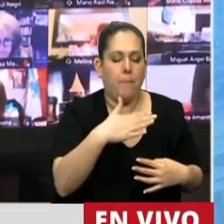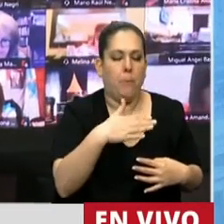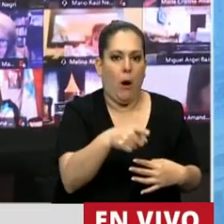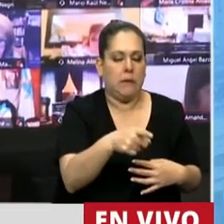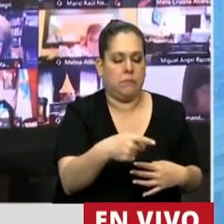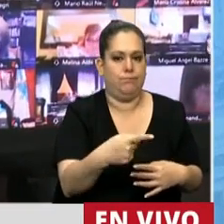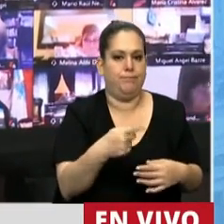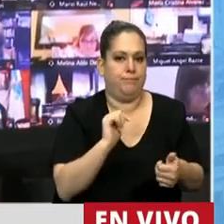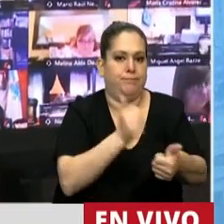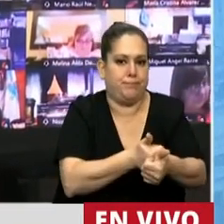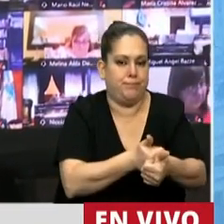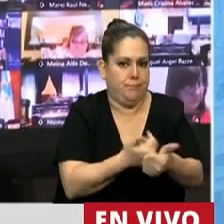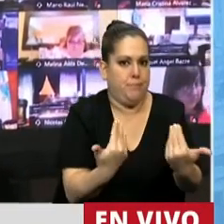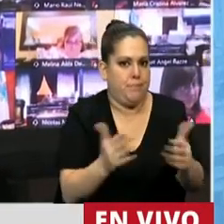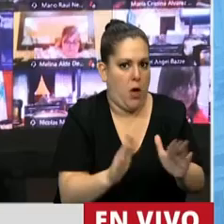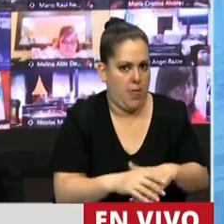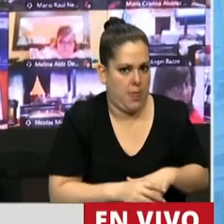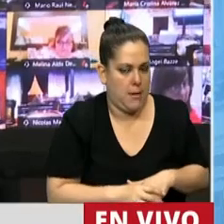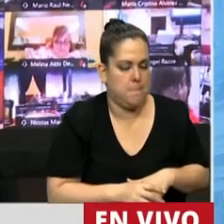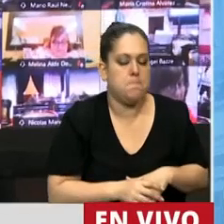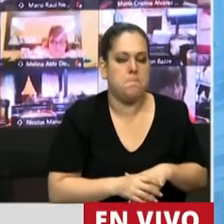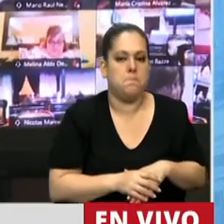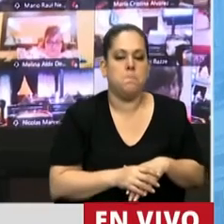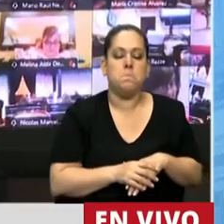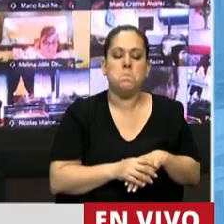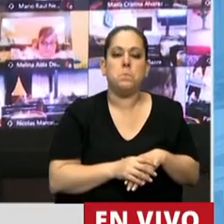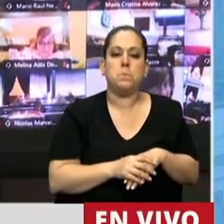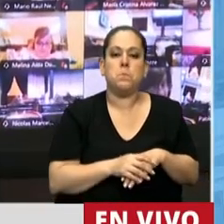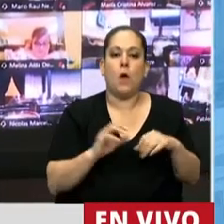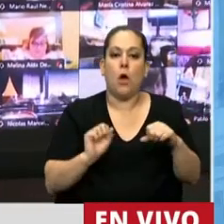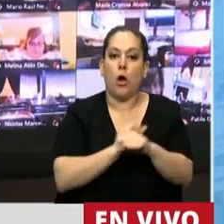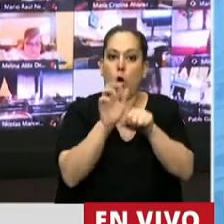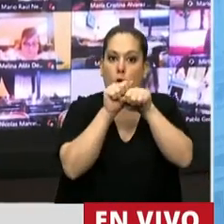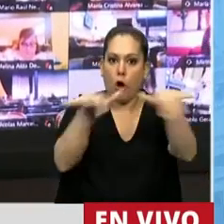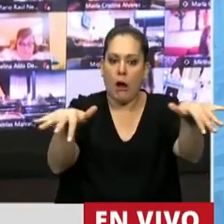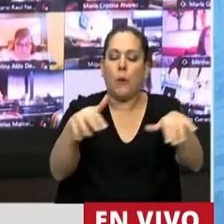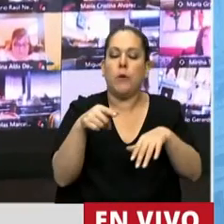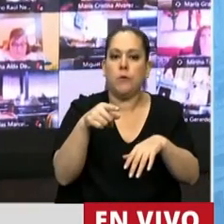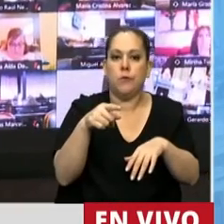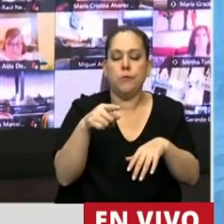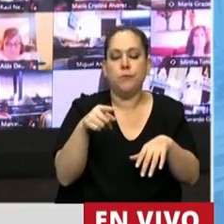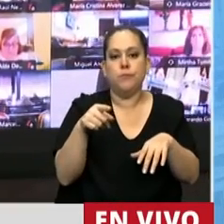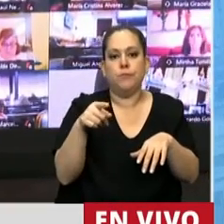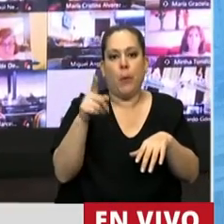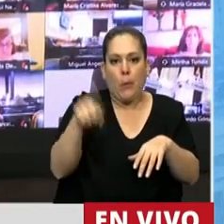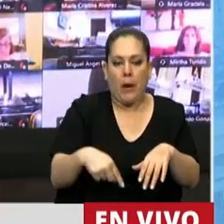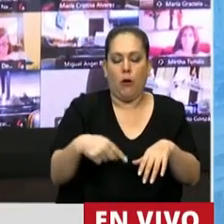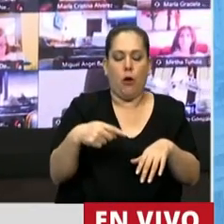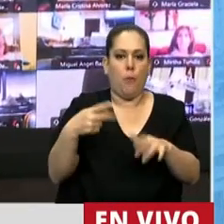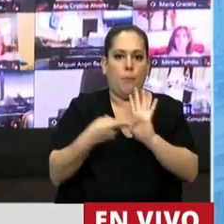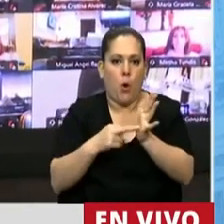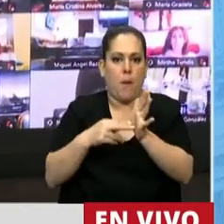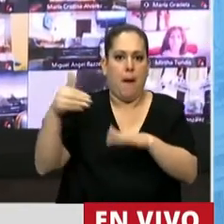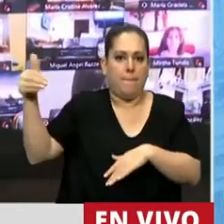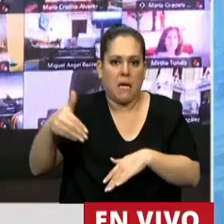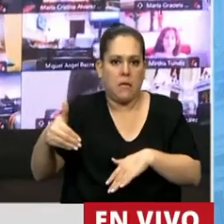contra su interés sexual. La pandemia exigió la interrupción de actividades presenciales y con ello aumentó la posibilidad de